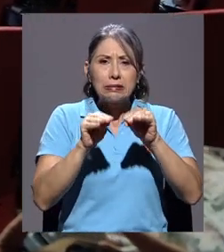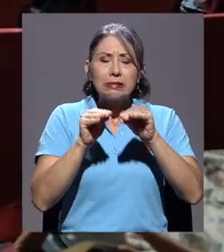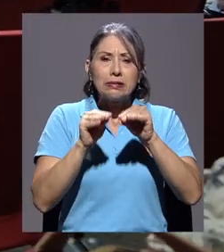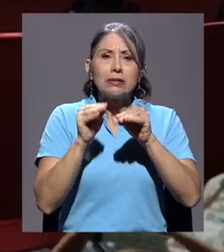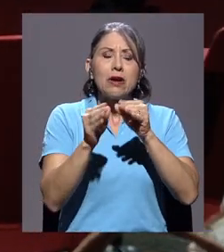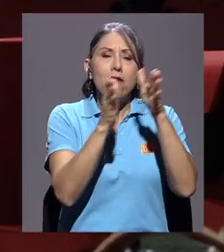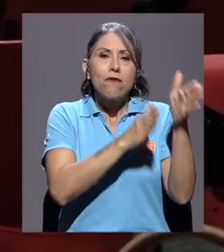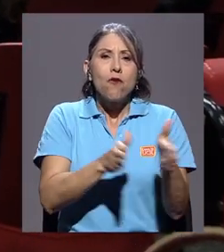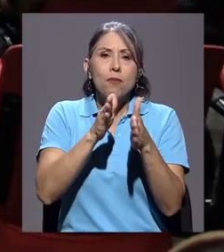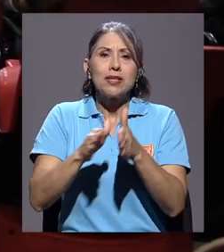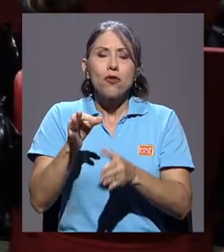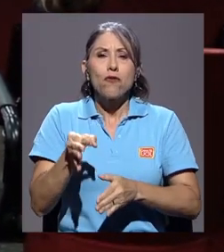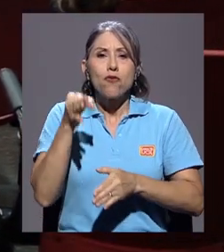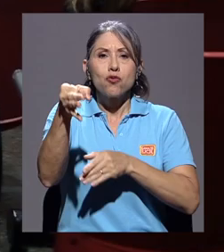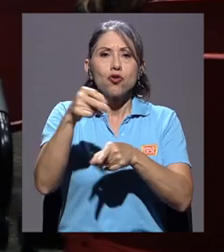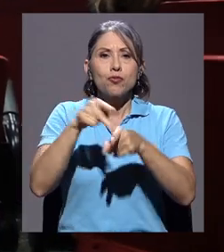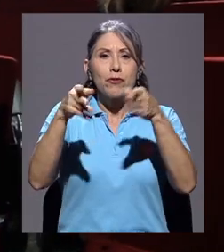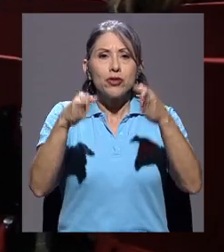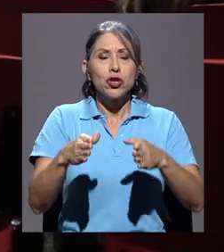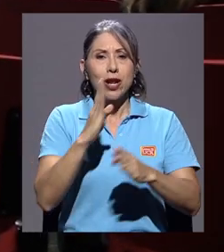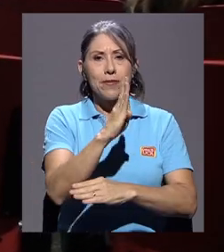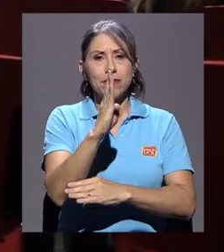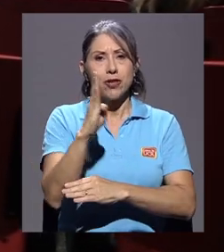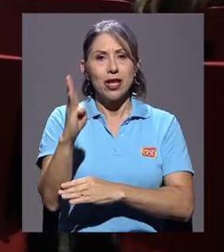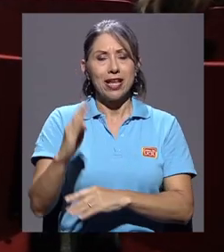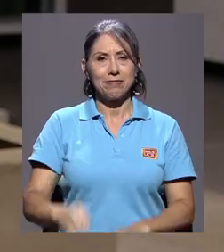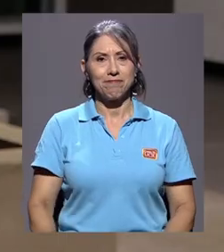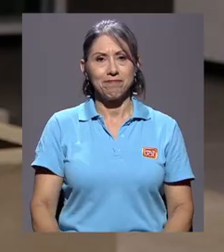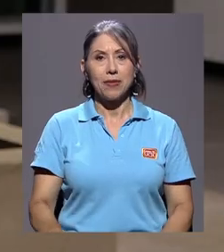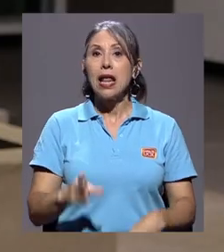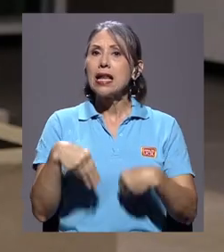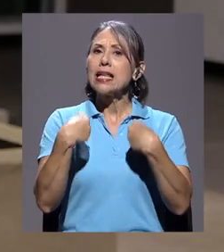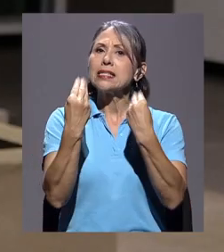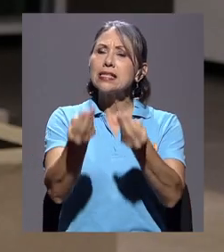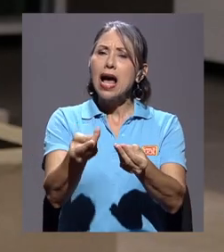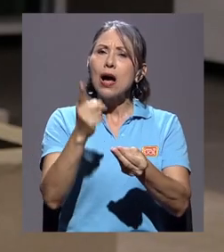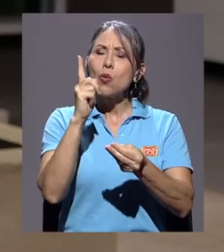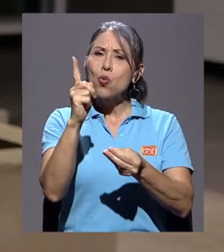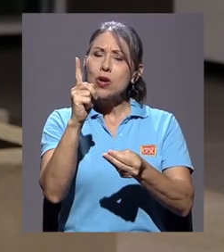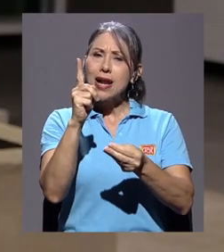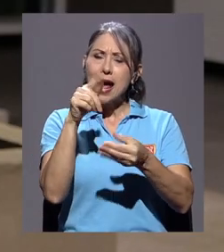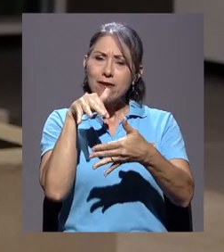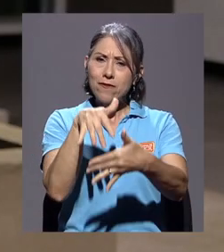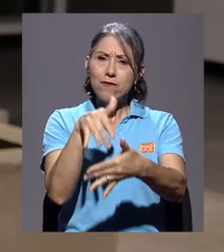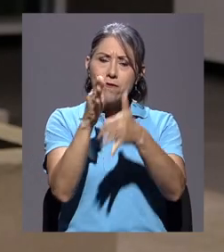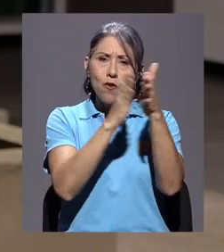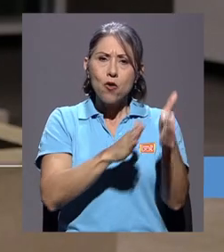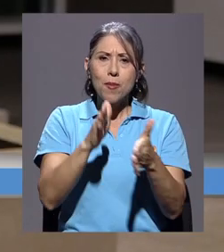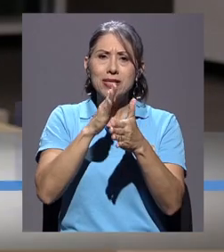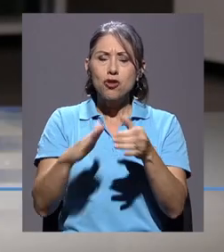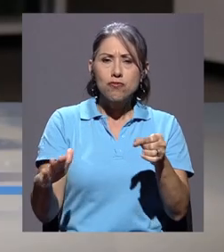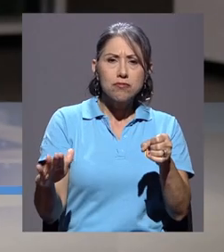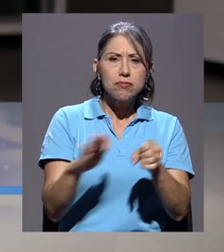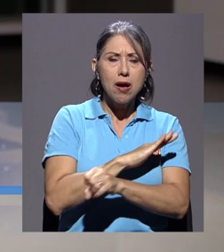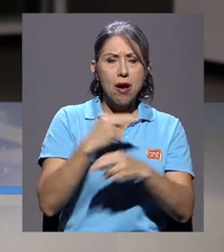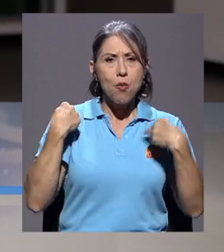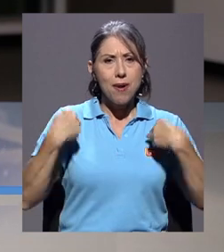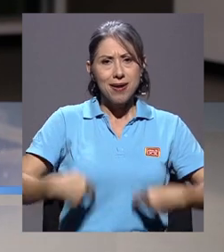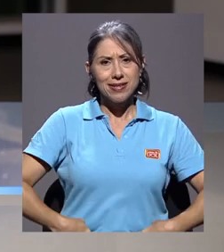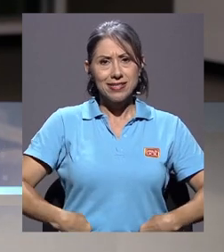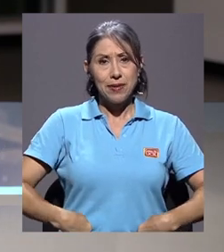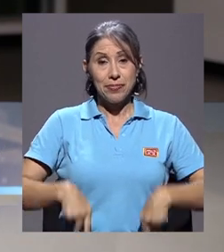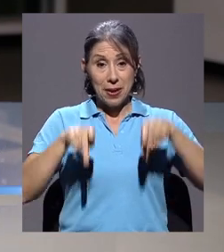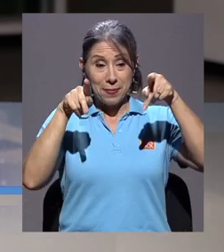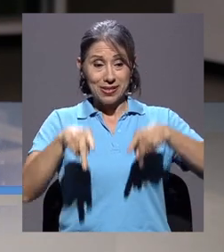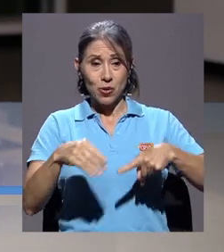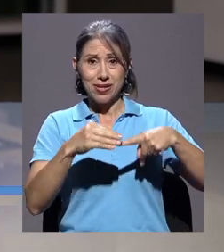profesionales en bibliotecología. Les aporta sobre todo una formación humanista, una formación integral, de